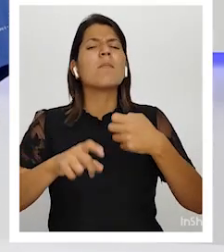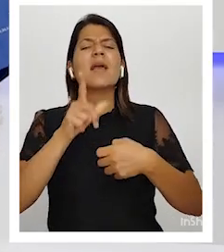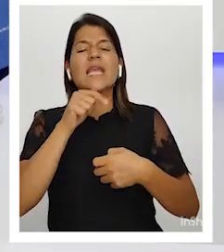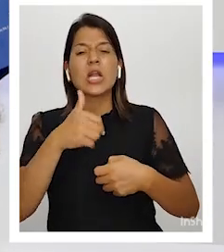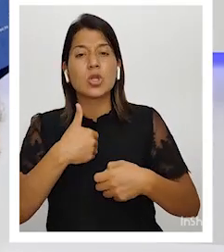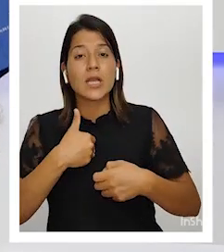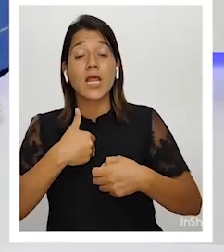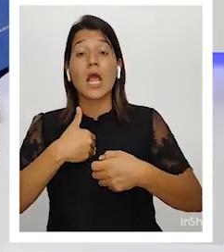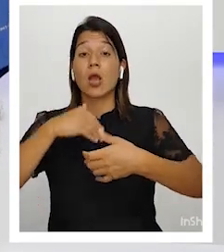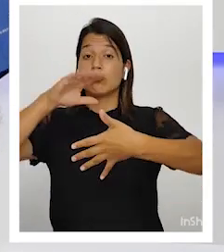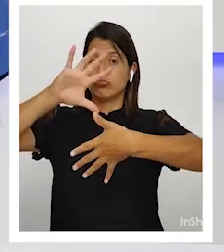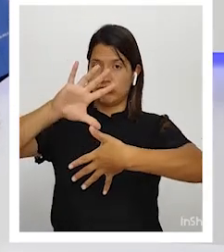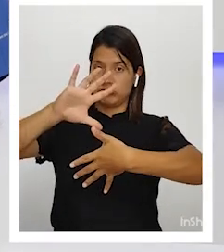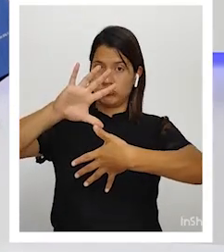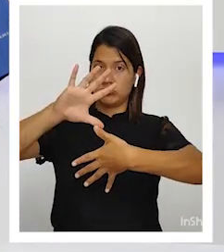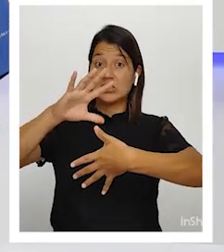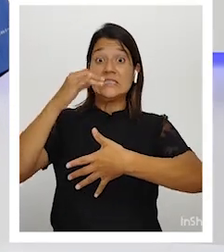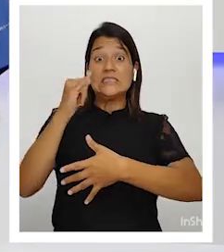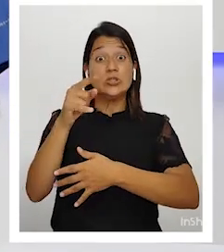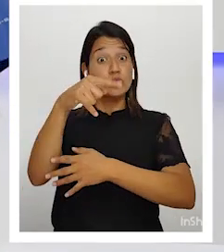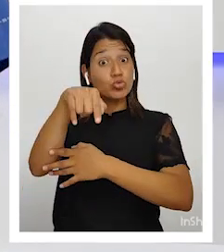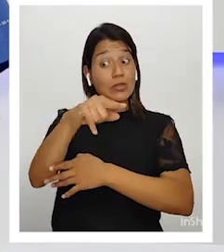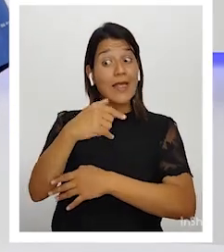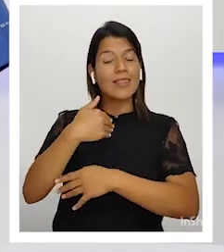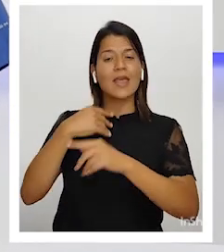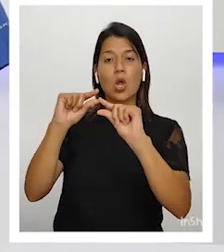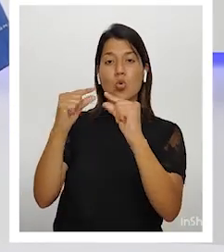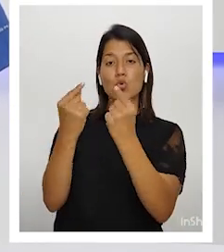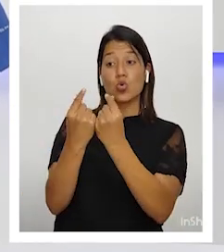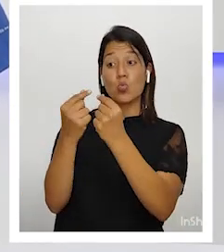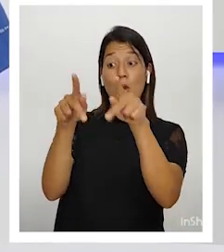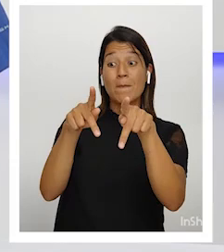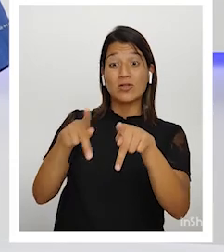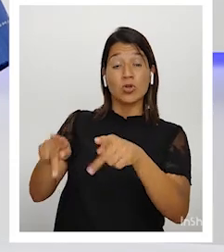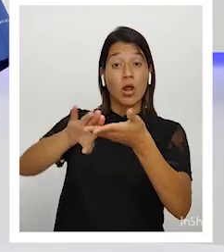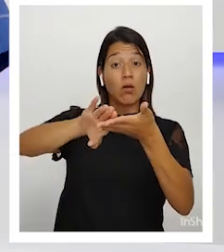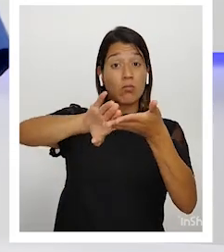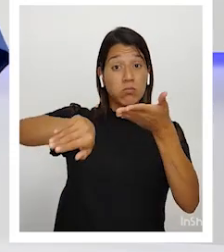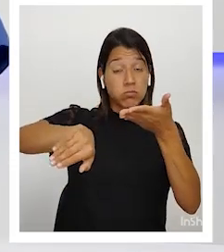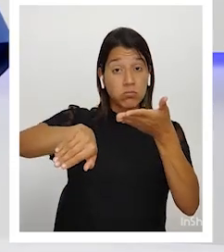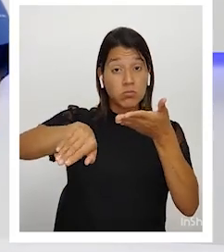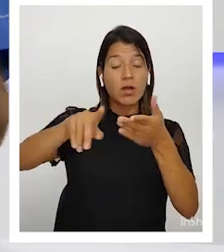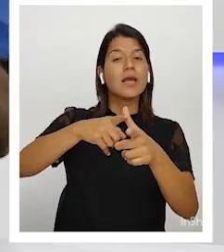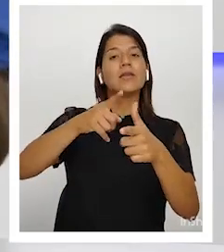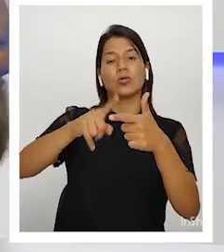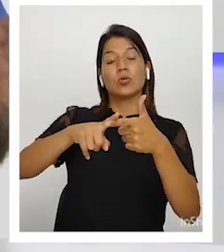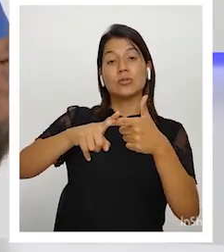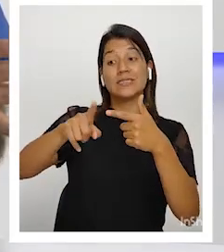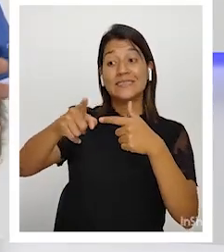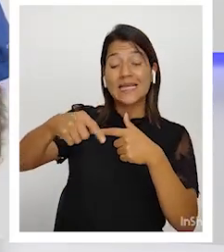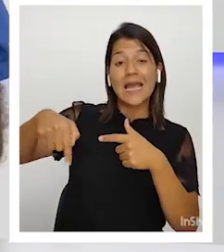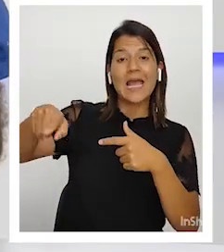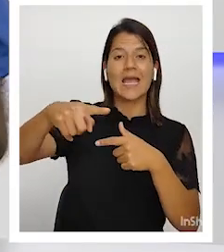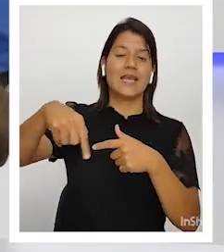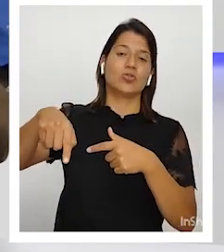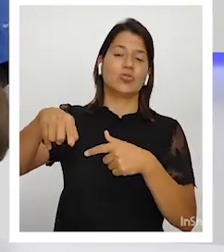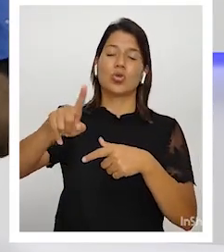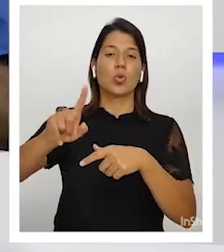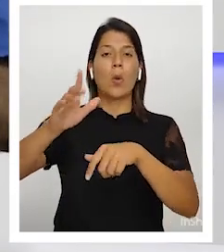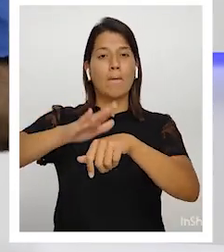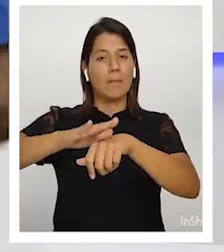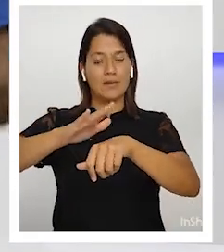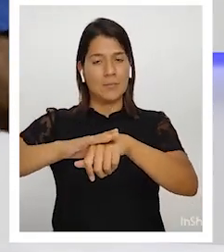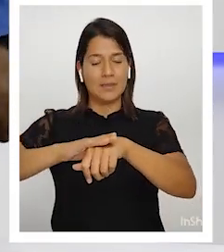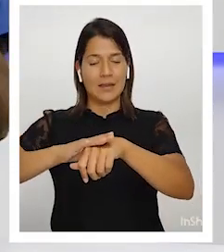Mientras usted tenga una masa de excluidos, esa masa de excluidos no va a permitir,